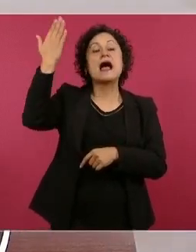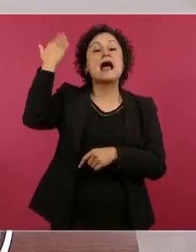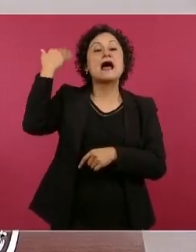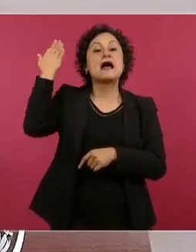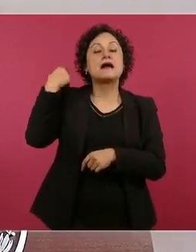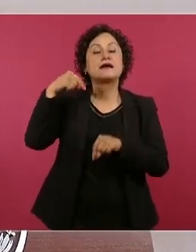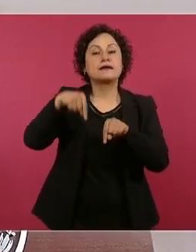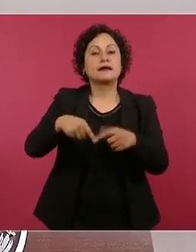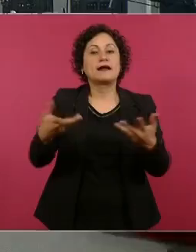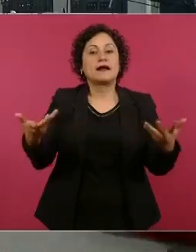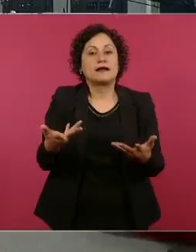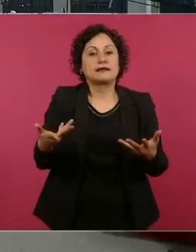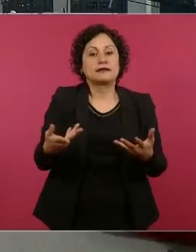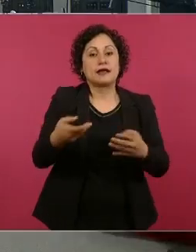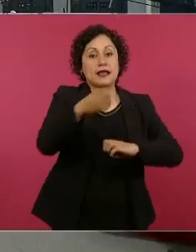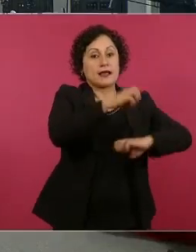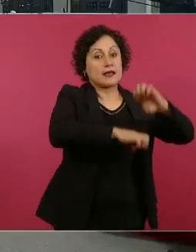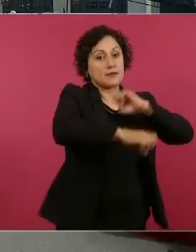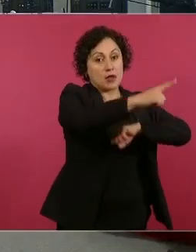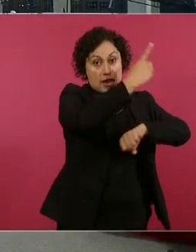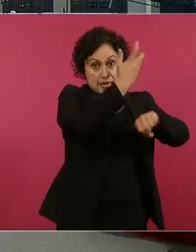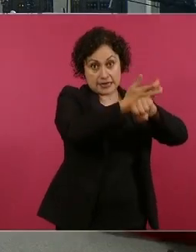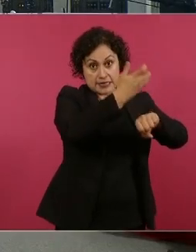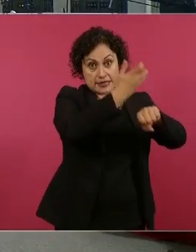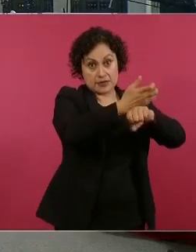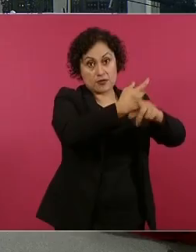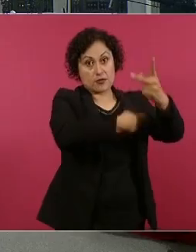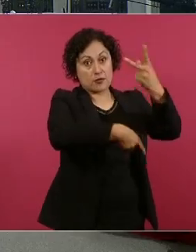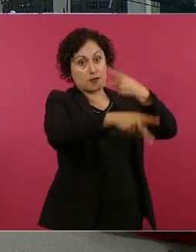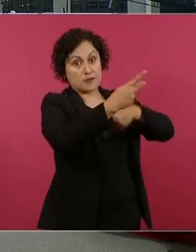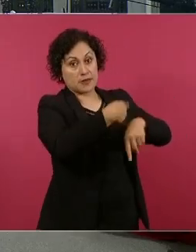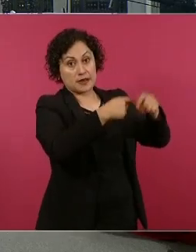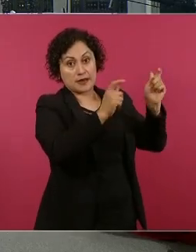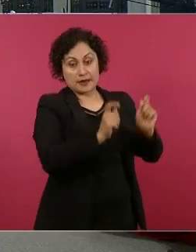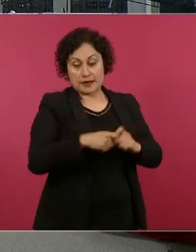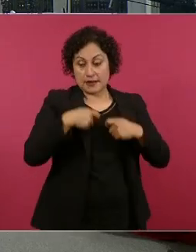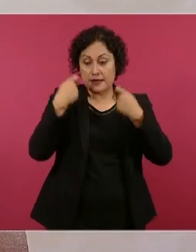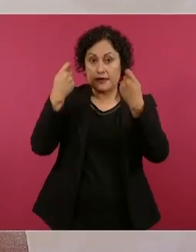entregaba helicópteros